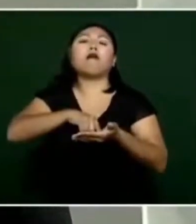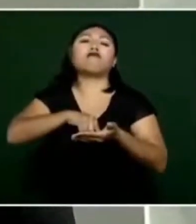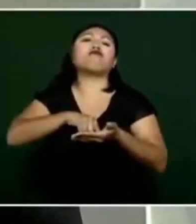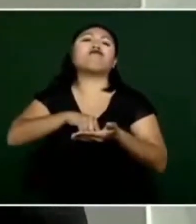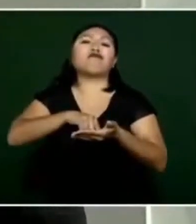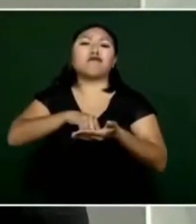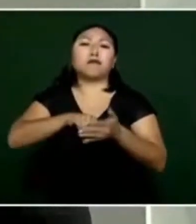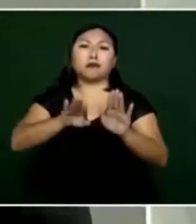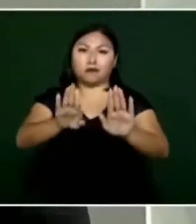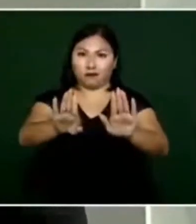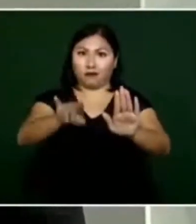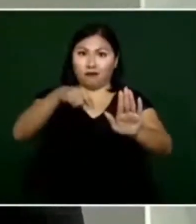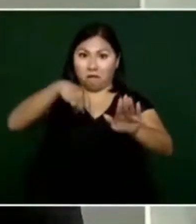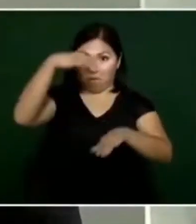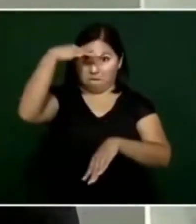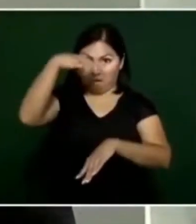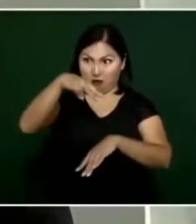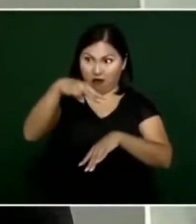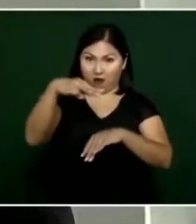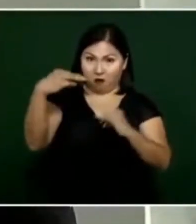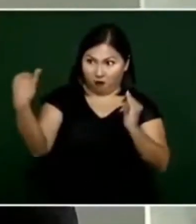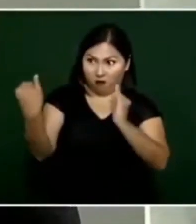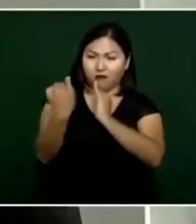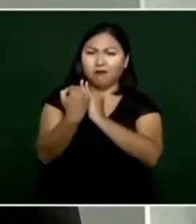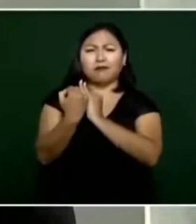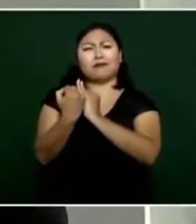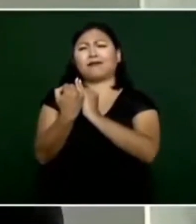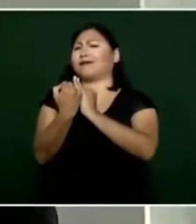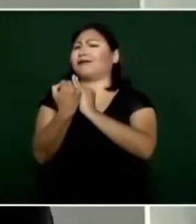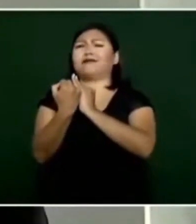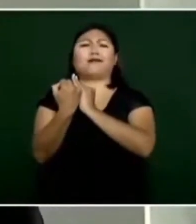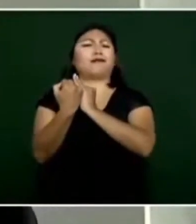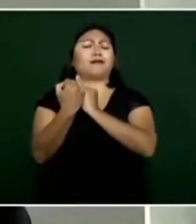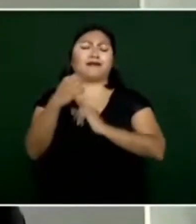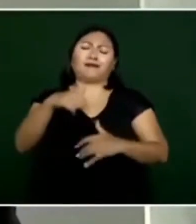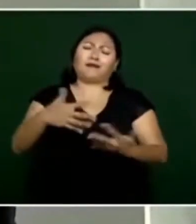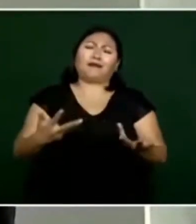por eso el pueblo de México es mucha pieza